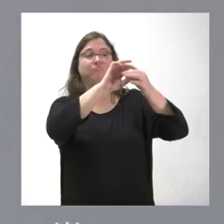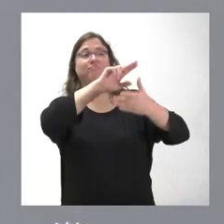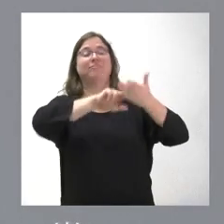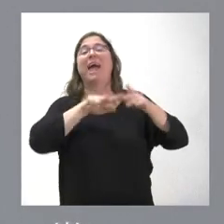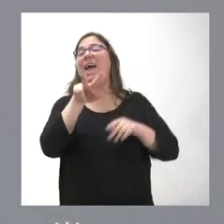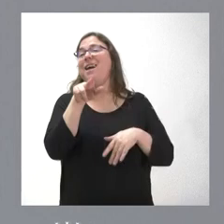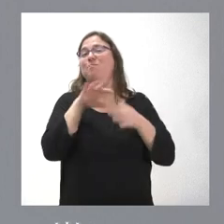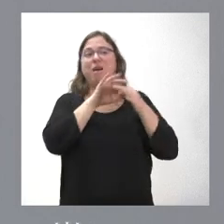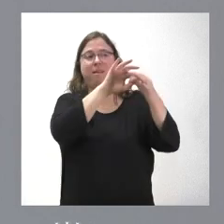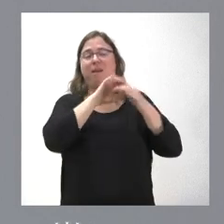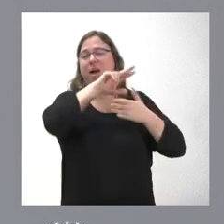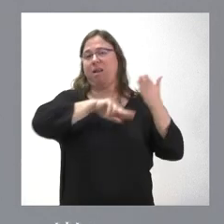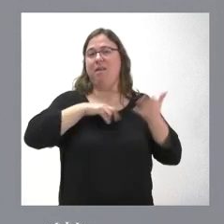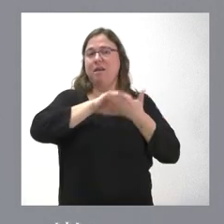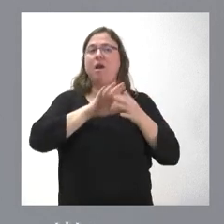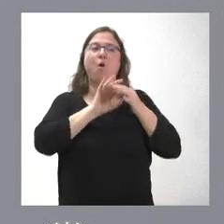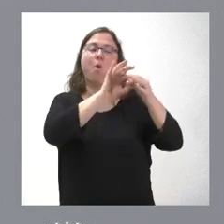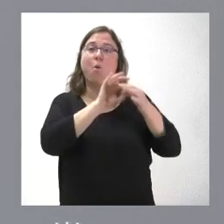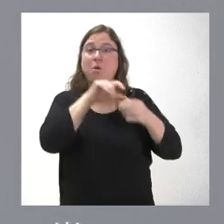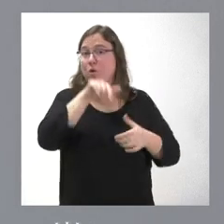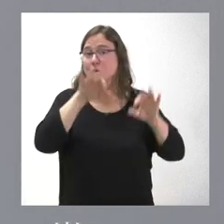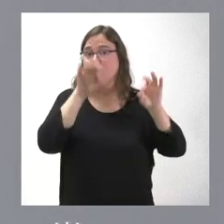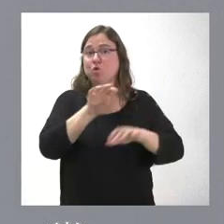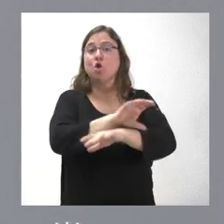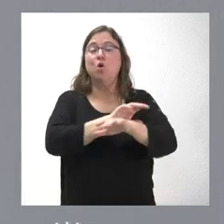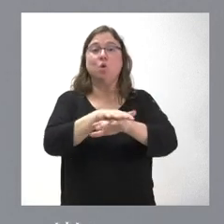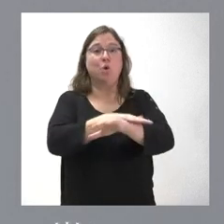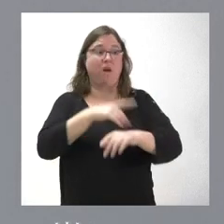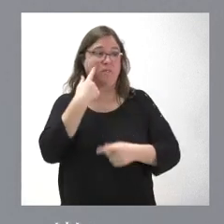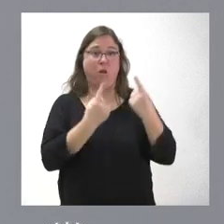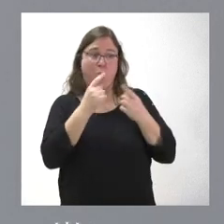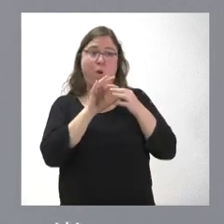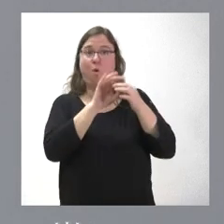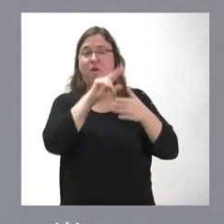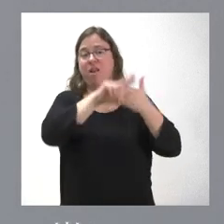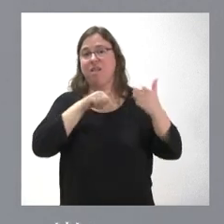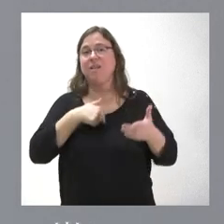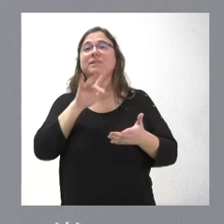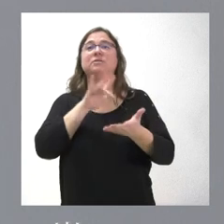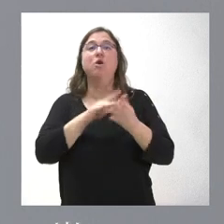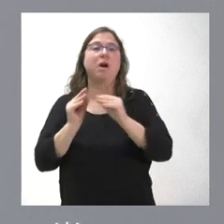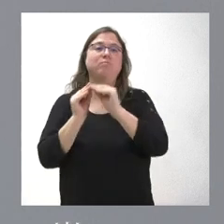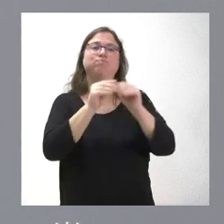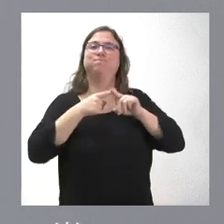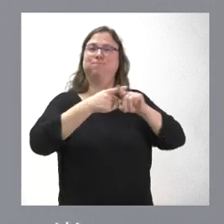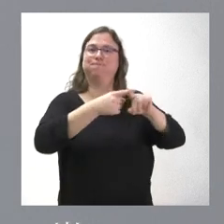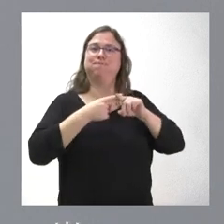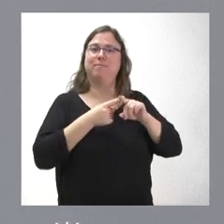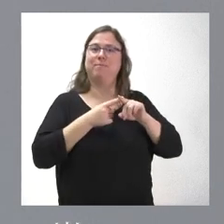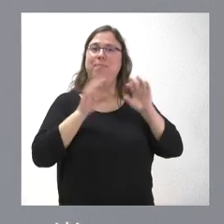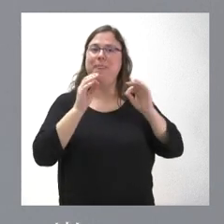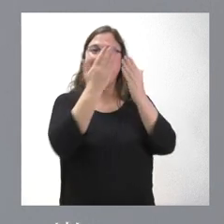relaciones, hay muchas cosas que nos unen. Hoy mismo en el Consejo de Gobierno han visto algunas de ellas. El hecho de que hagamos en común esta